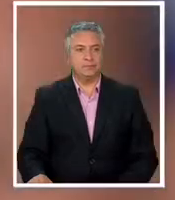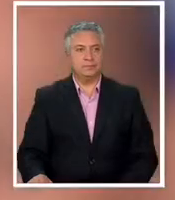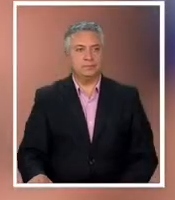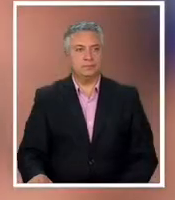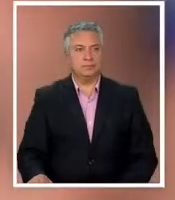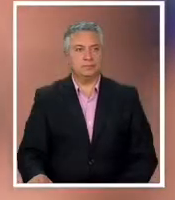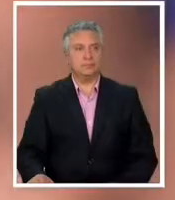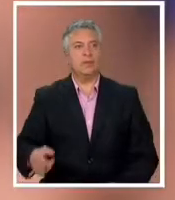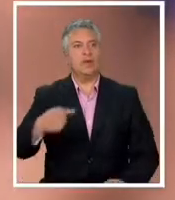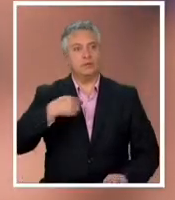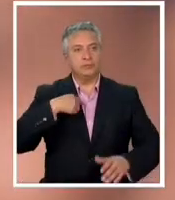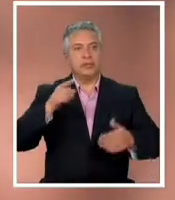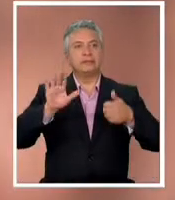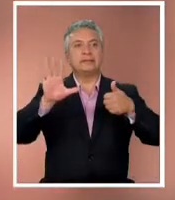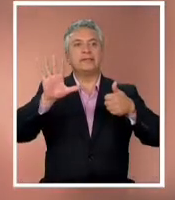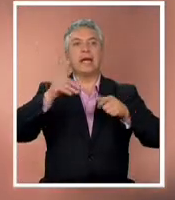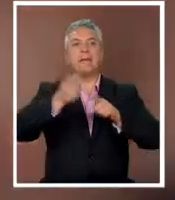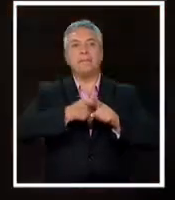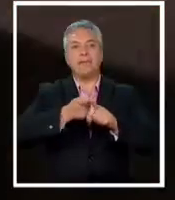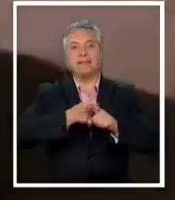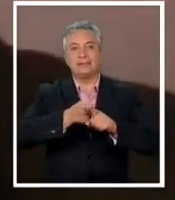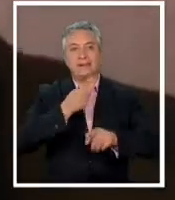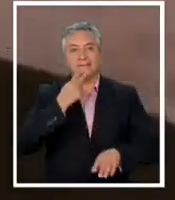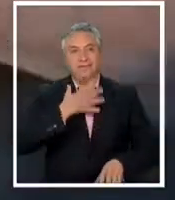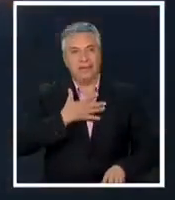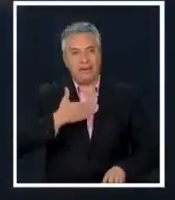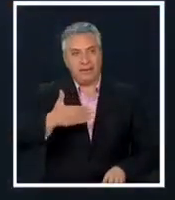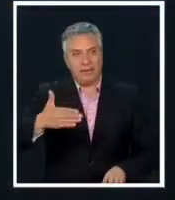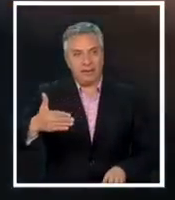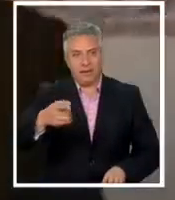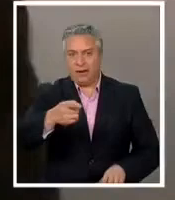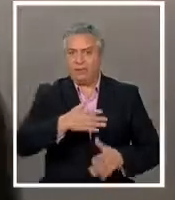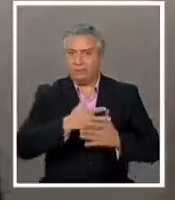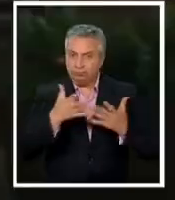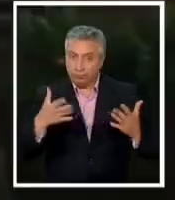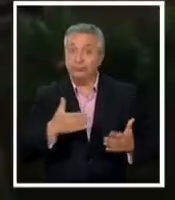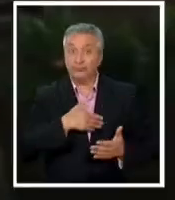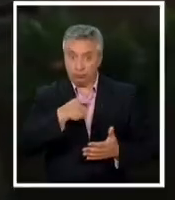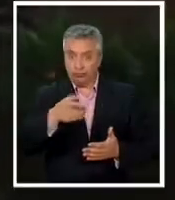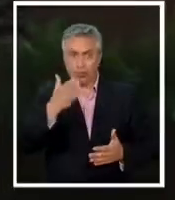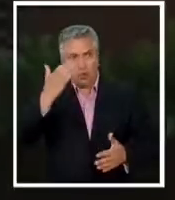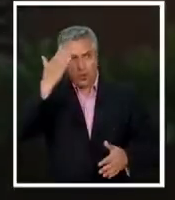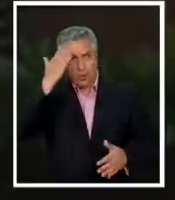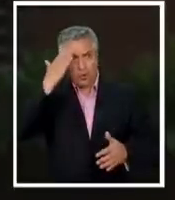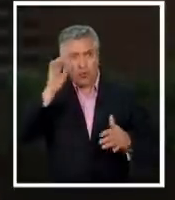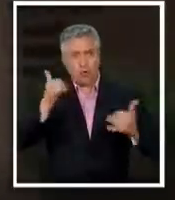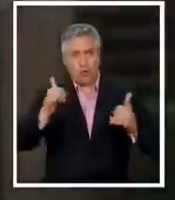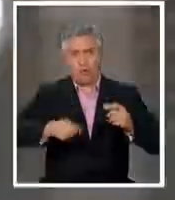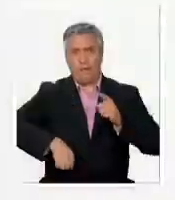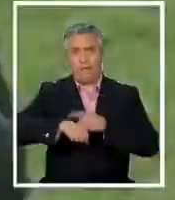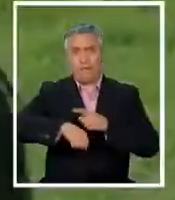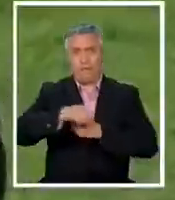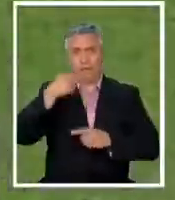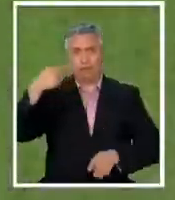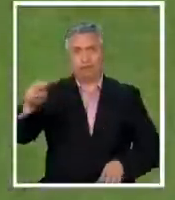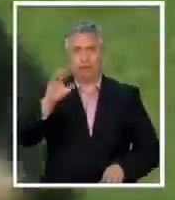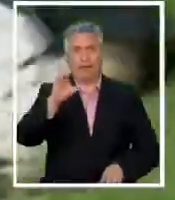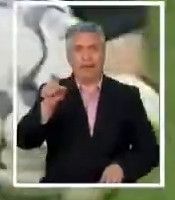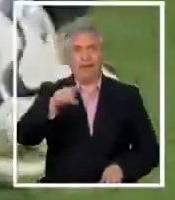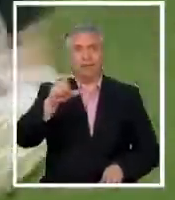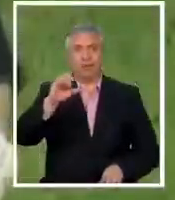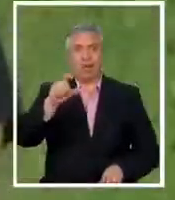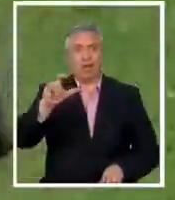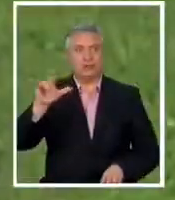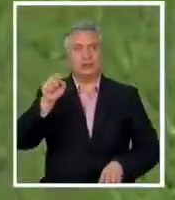tengo seis meses de vida el desgarrador diagnóstico de una leyenda del fútbol escocés Andy Gorman